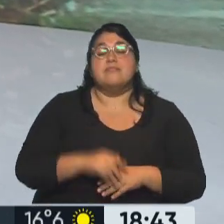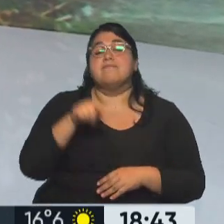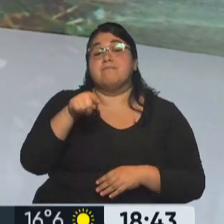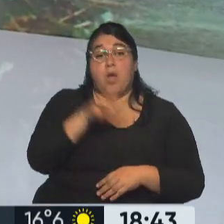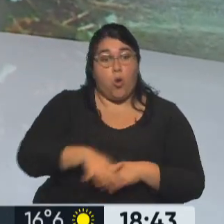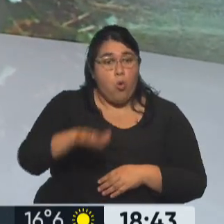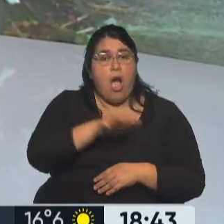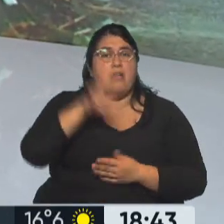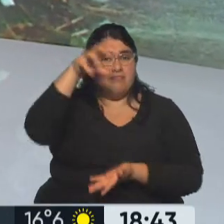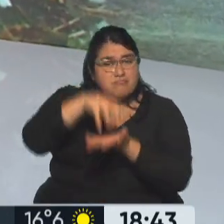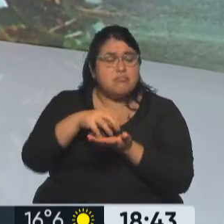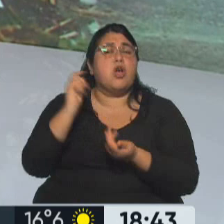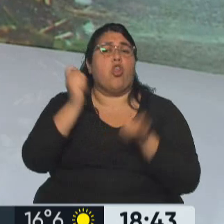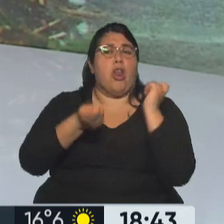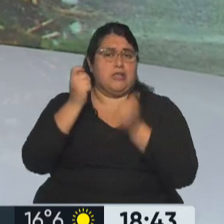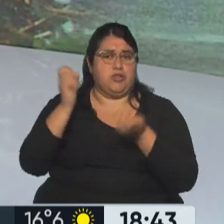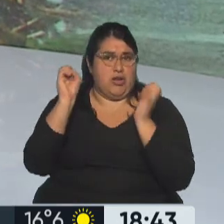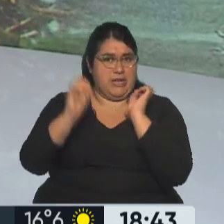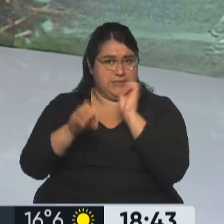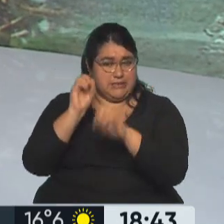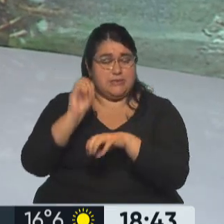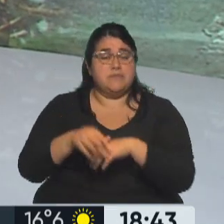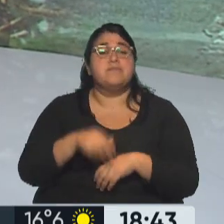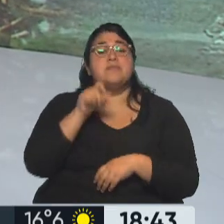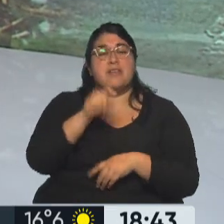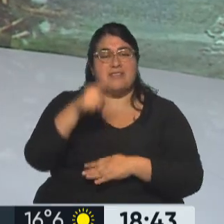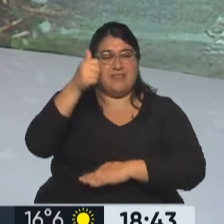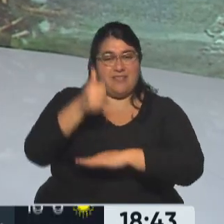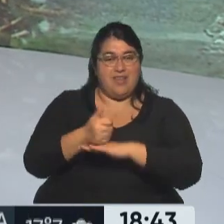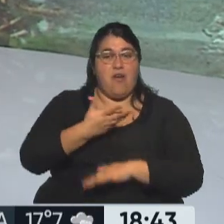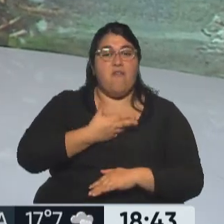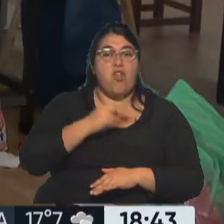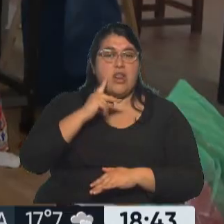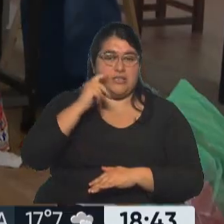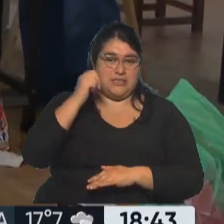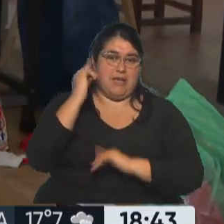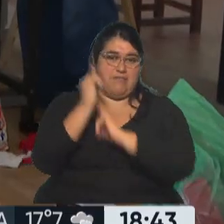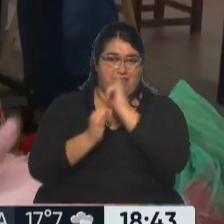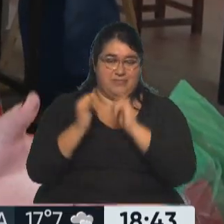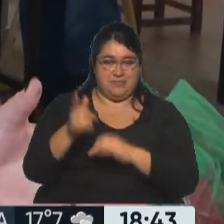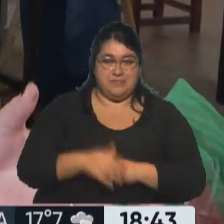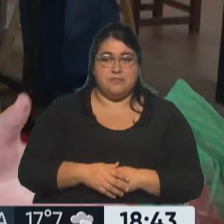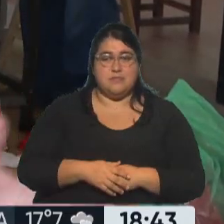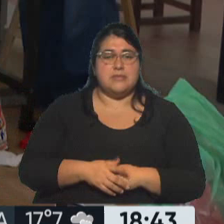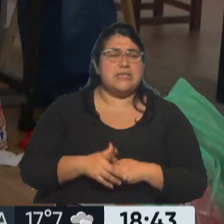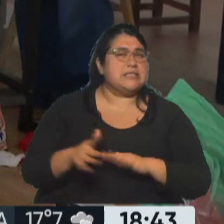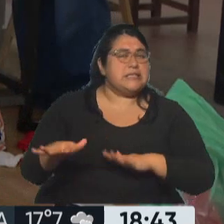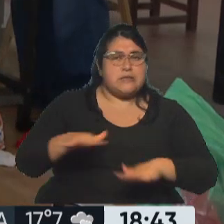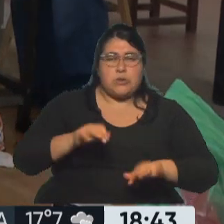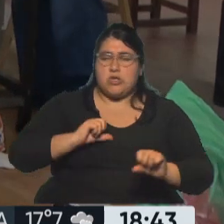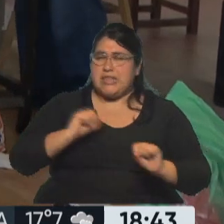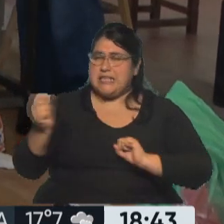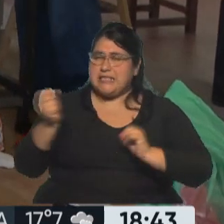se reciben donaciones. Quien está allí para informarnos es nuestra compañera Florencia Rodríguez. Y en medio de la situación desesperante que está